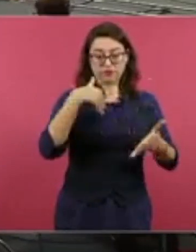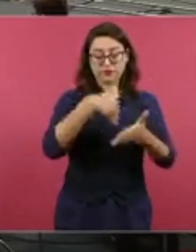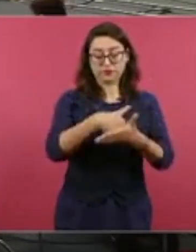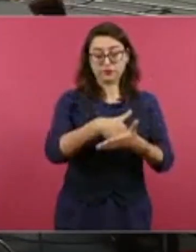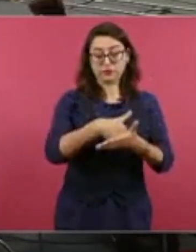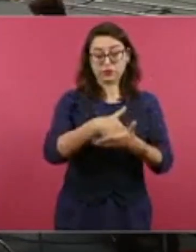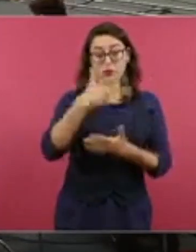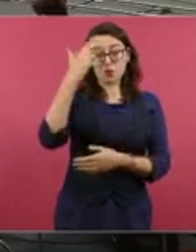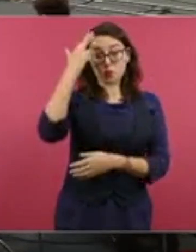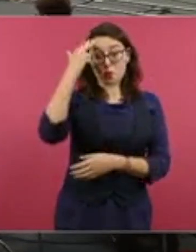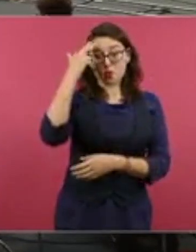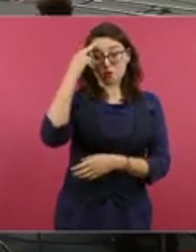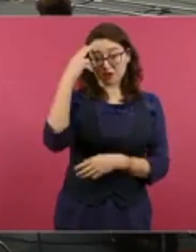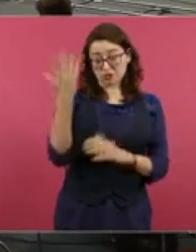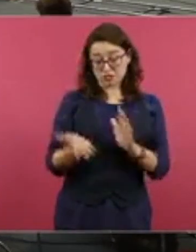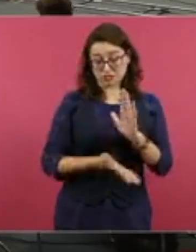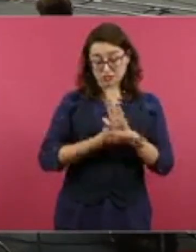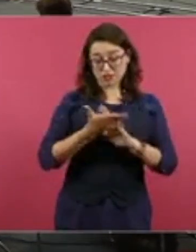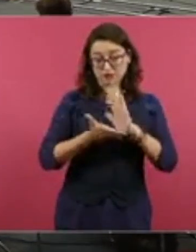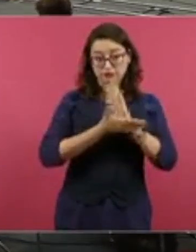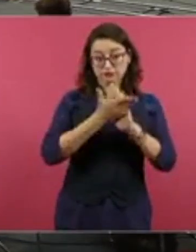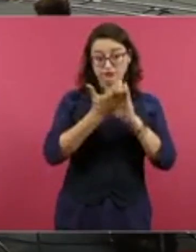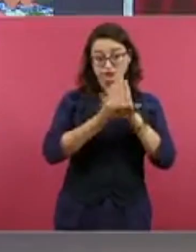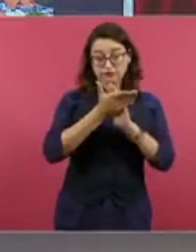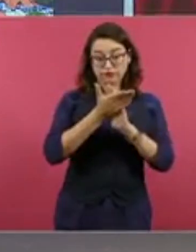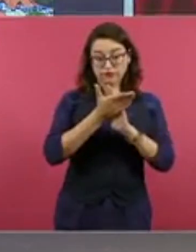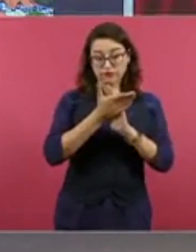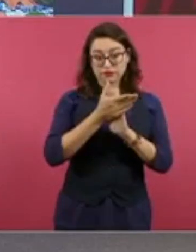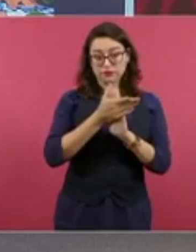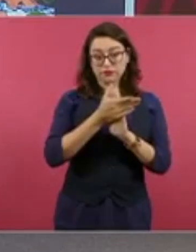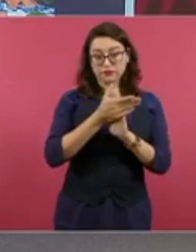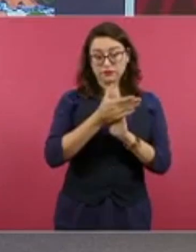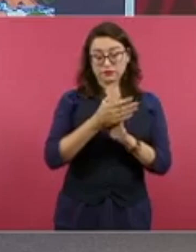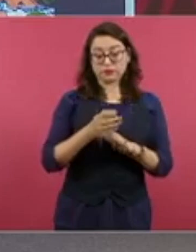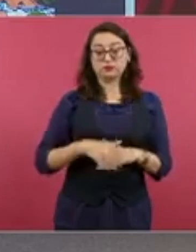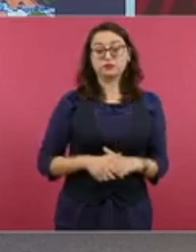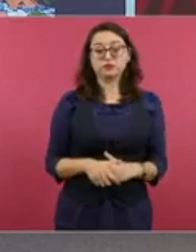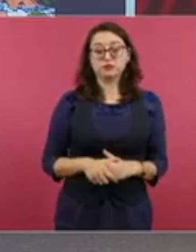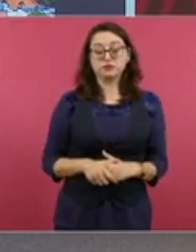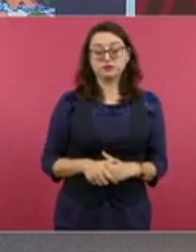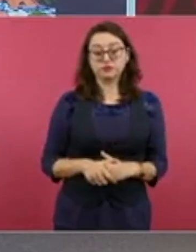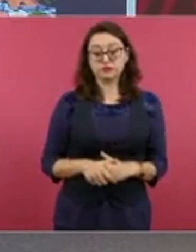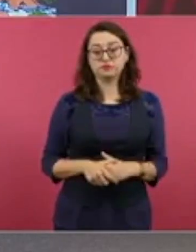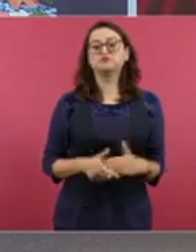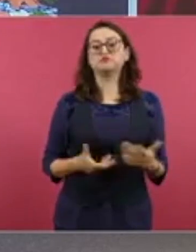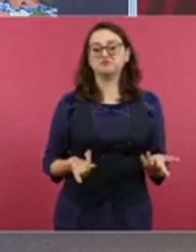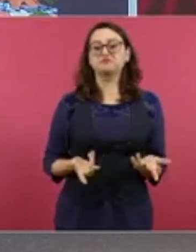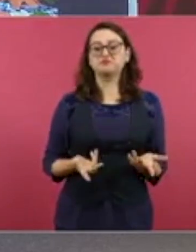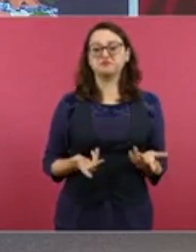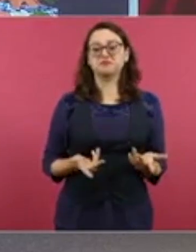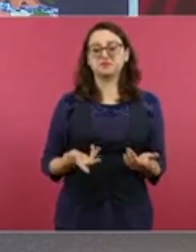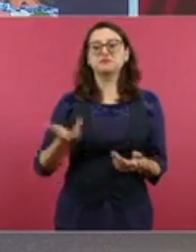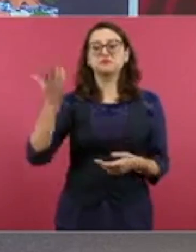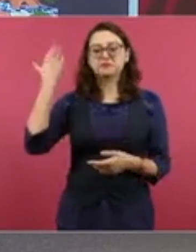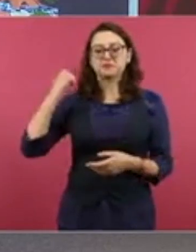época de Porfirio Díaz. Lo hizo Pearson pensando en lo mismo.